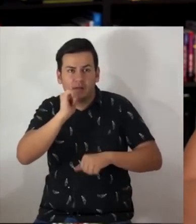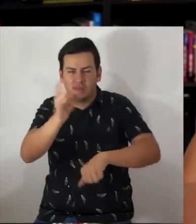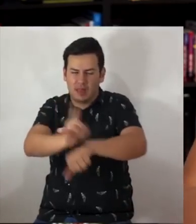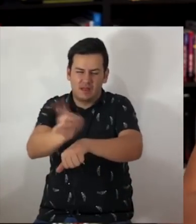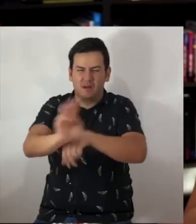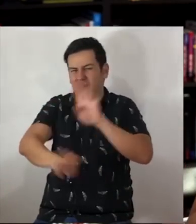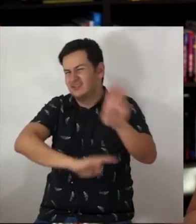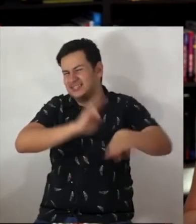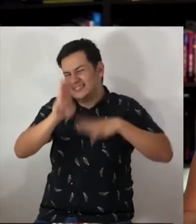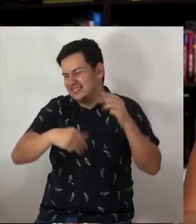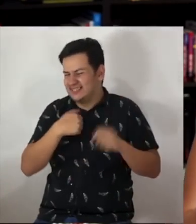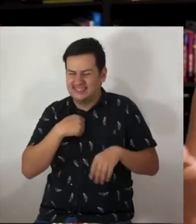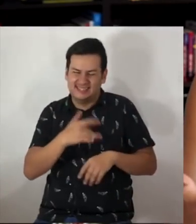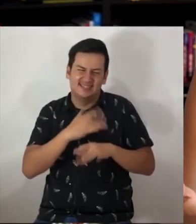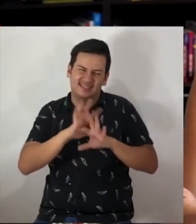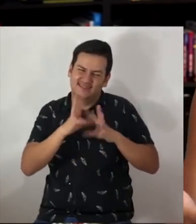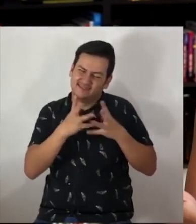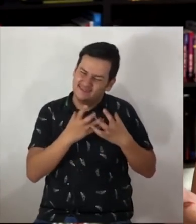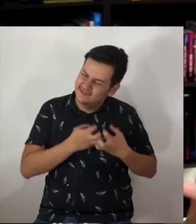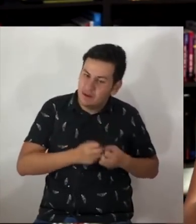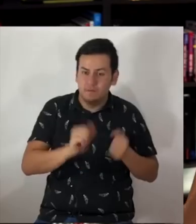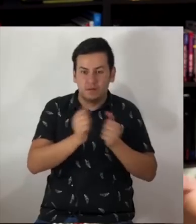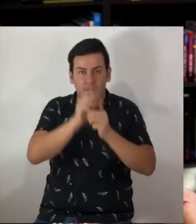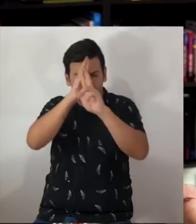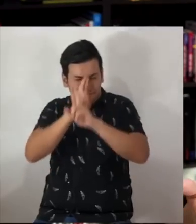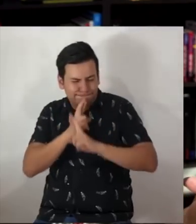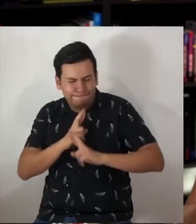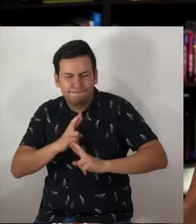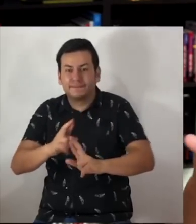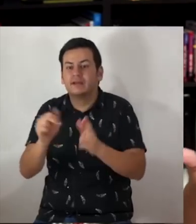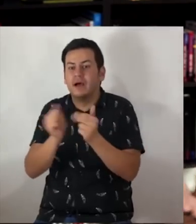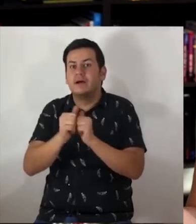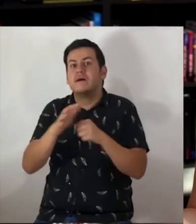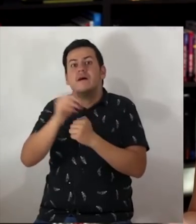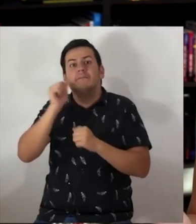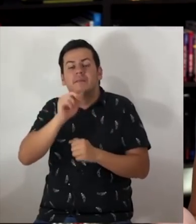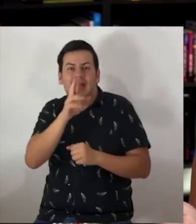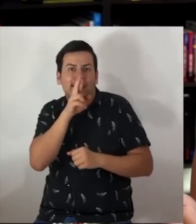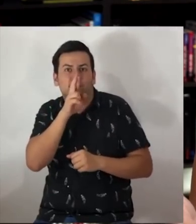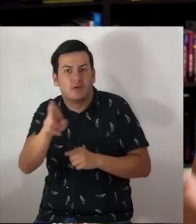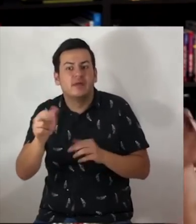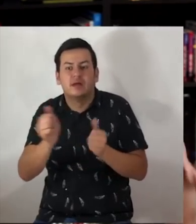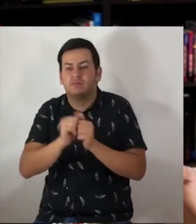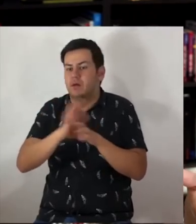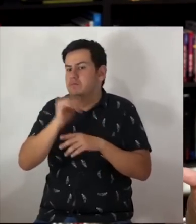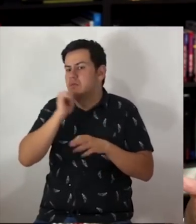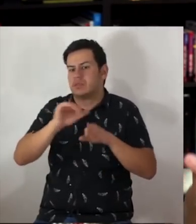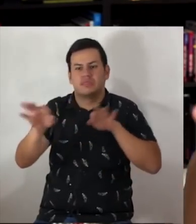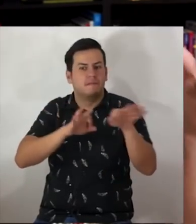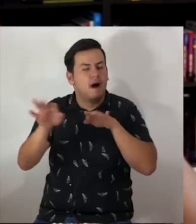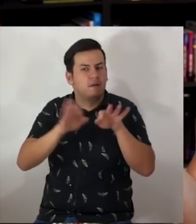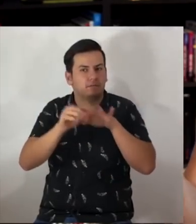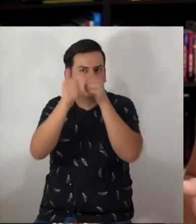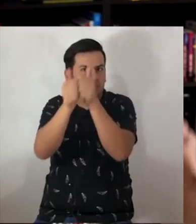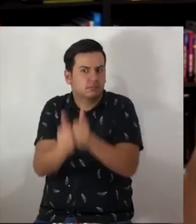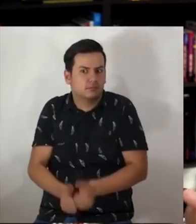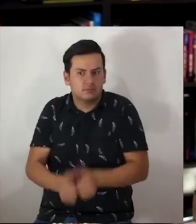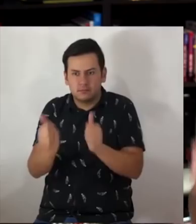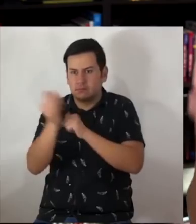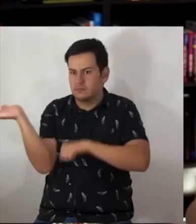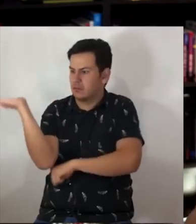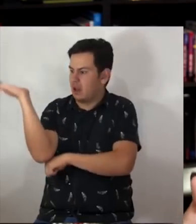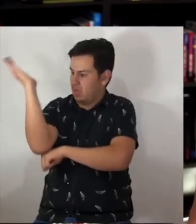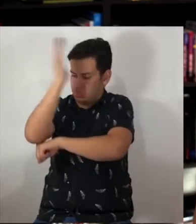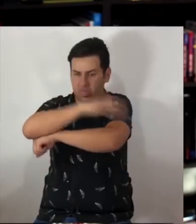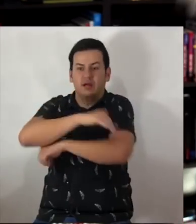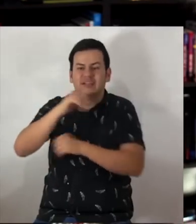días nos llega directo al corazón y también que nos respeten que ahora durante la cuarentena el responder mensajes de texto se volvió un trabajo de tiempo completo y que debería de tratarse como